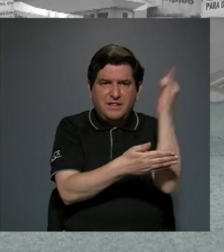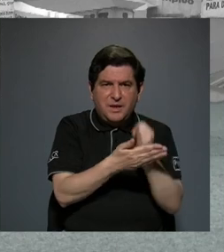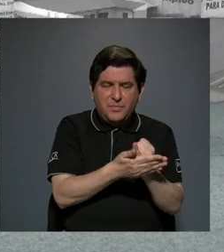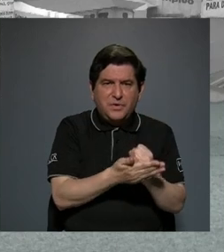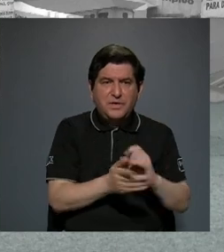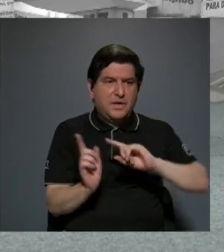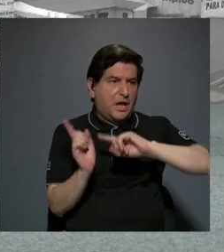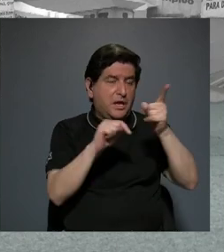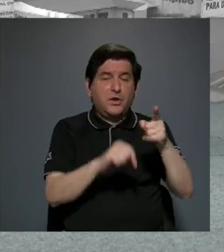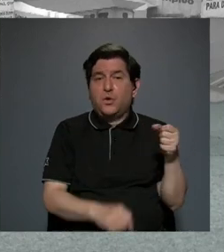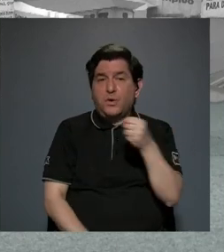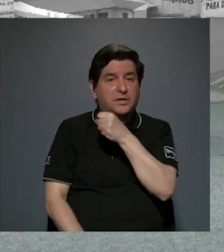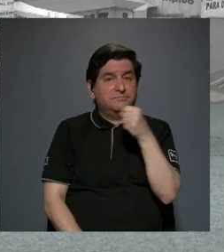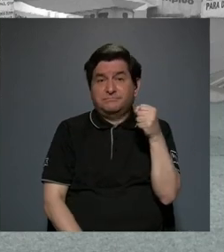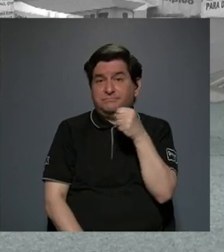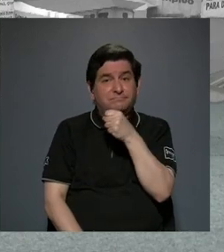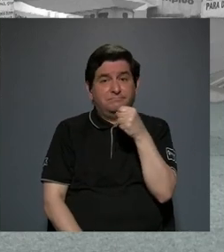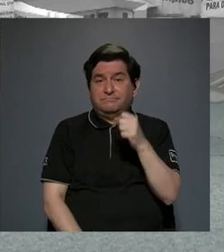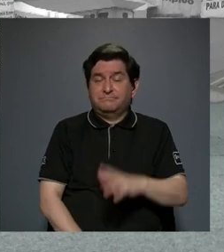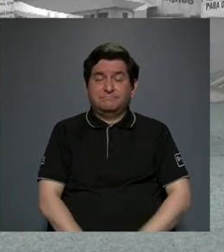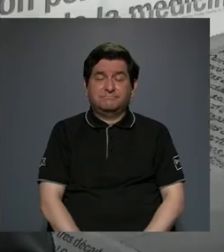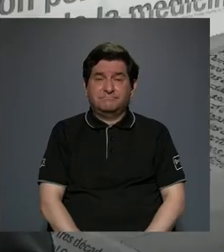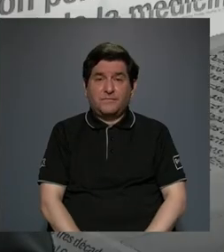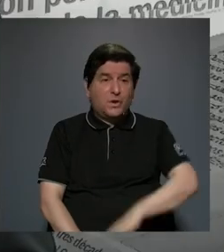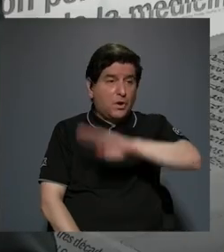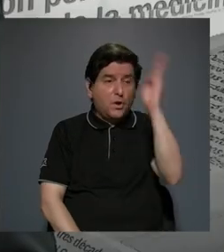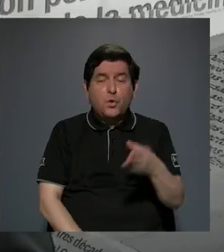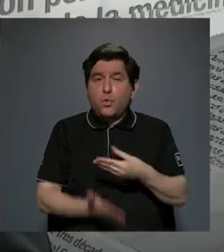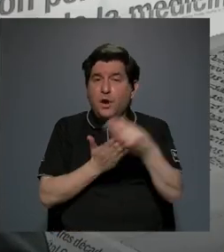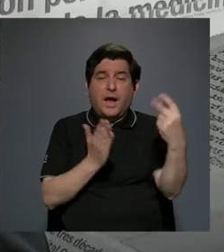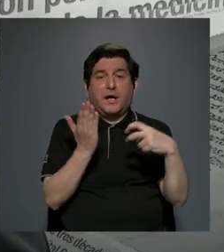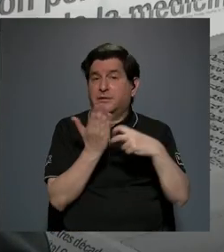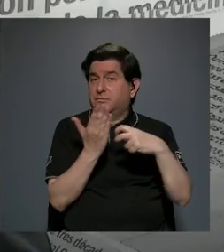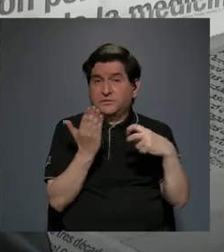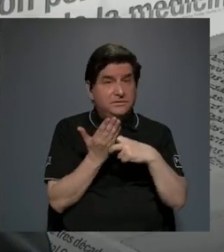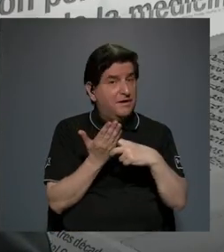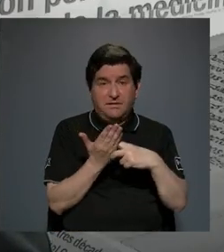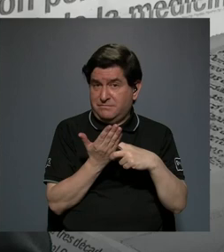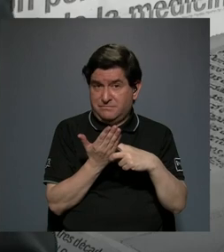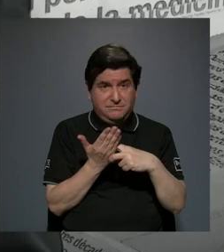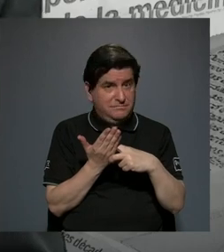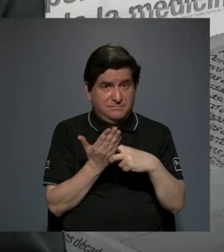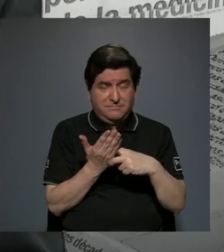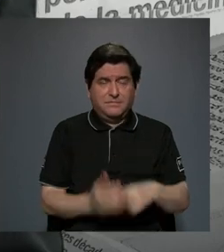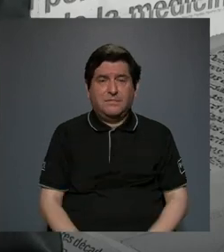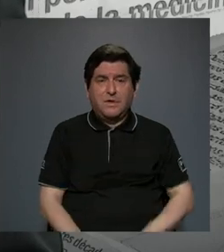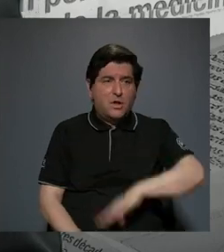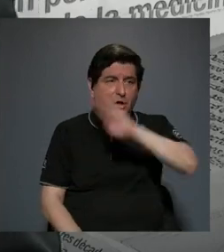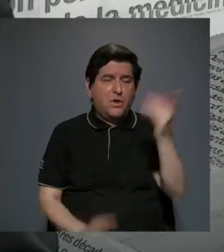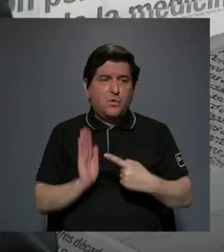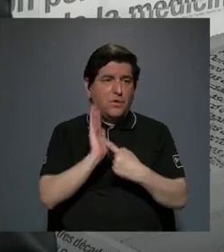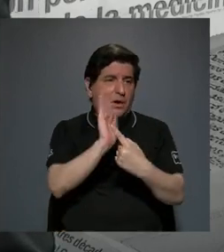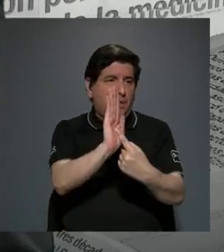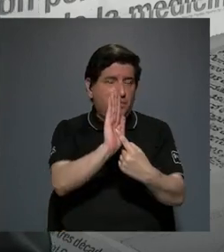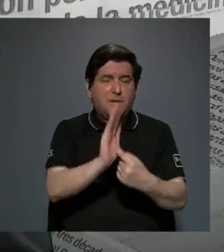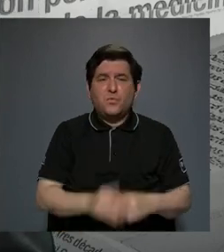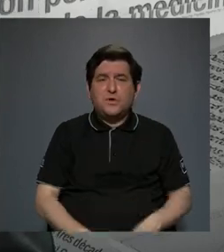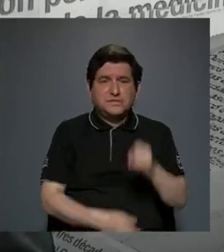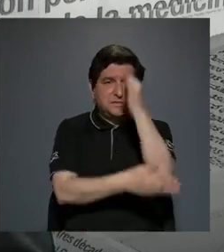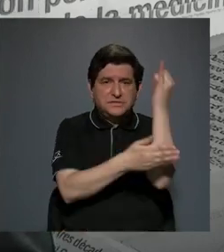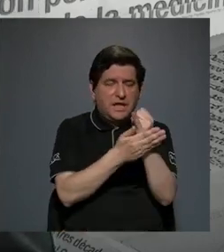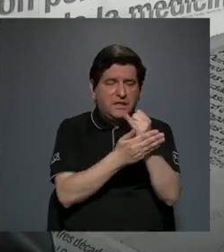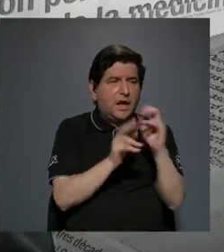y nunca van a un concierto nunca compran una entrada nunca van a una exposición